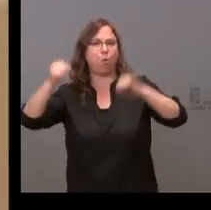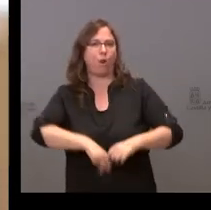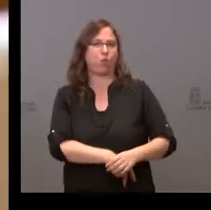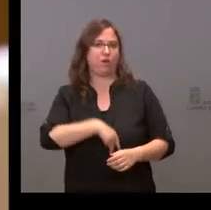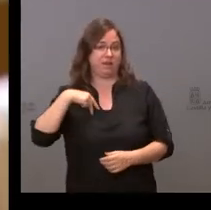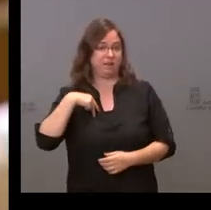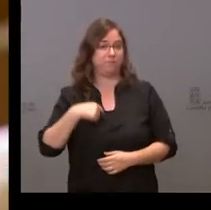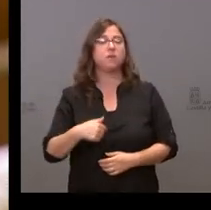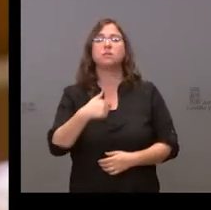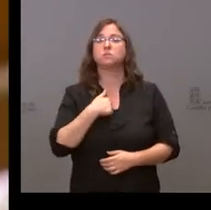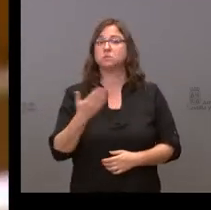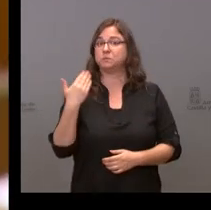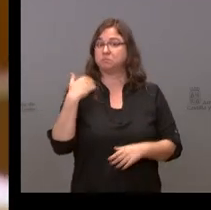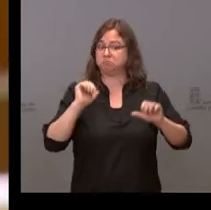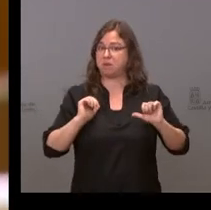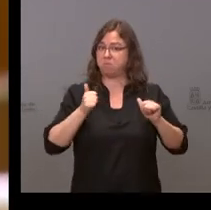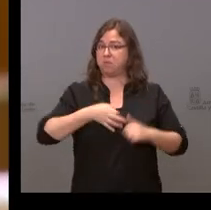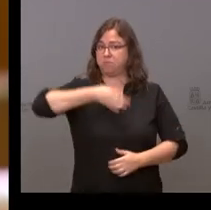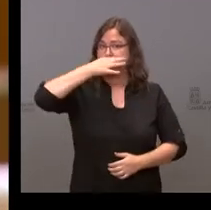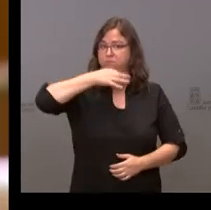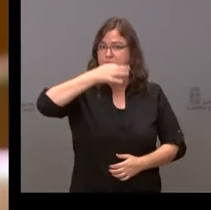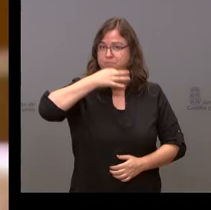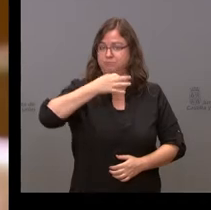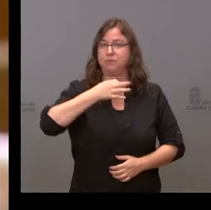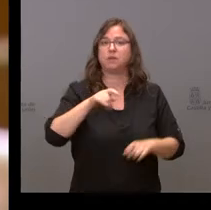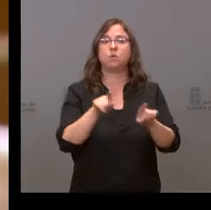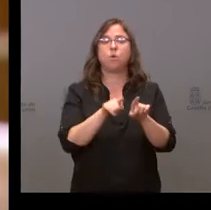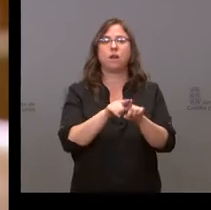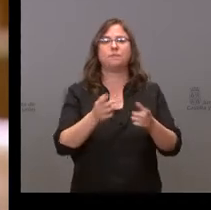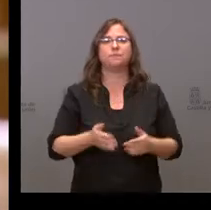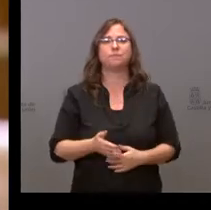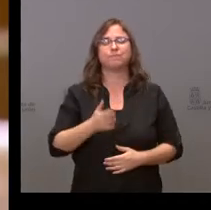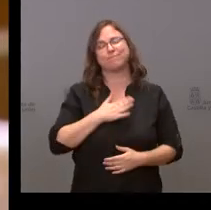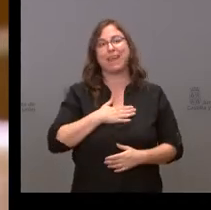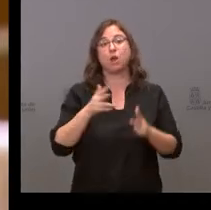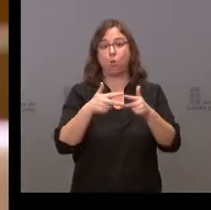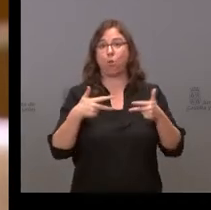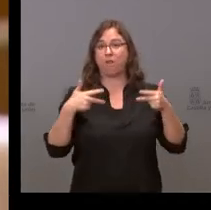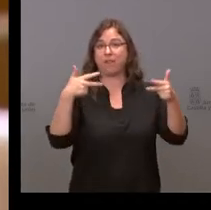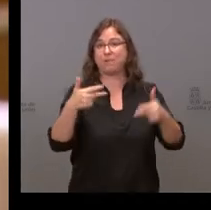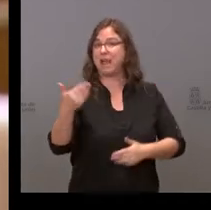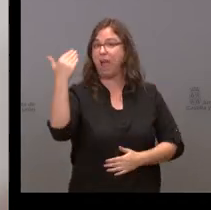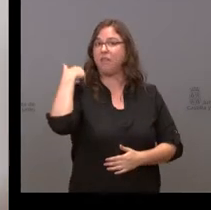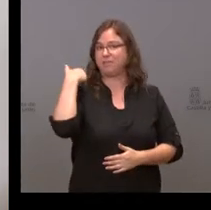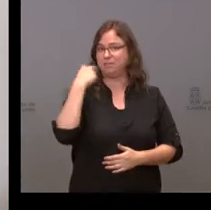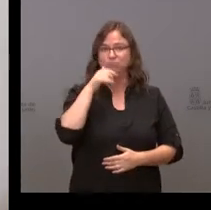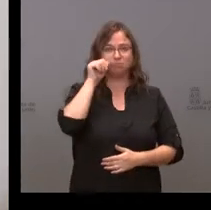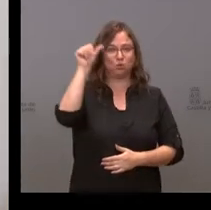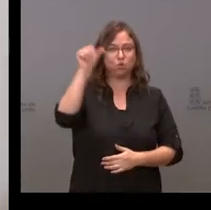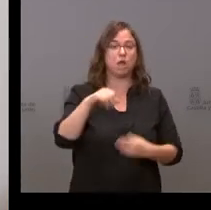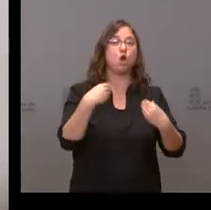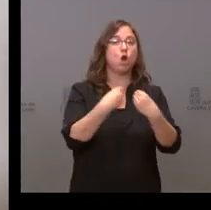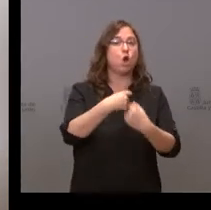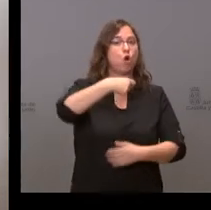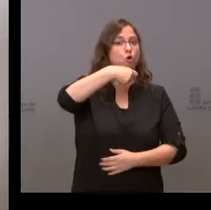pedido al inicio de mi intervención, o mejor dicho en la rueda de prensa, han tenido ustedes la oportunidad de escucharlo con el presidente del gobierno,